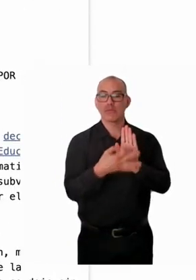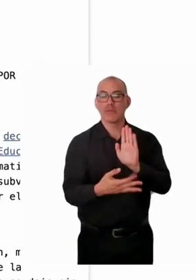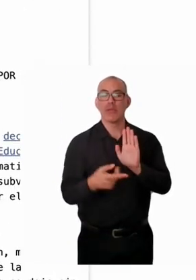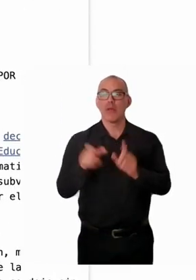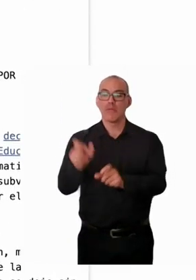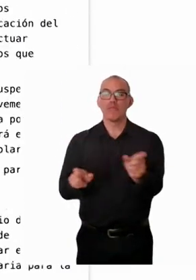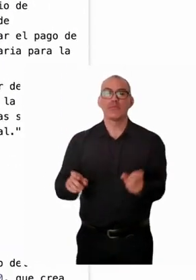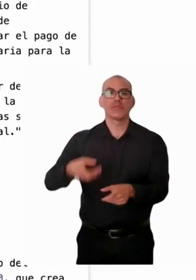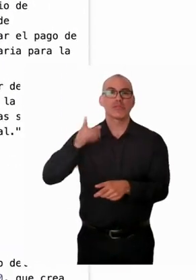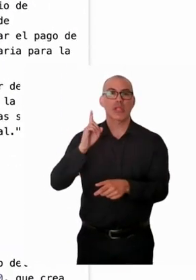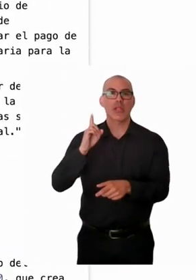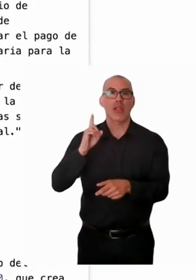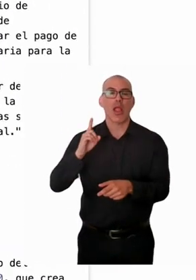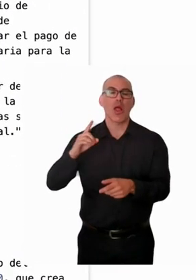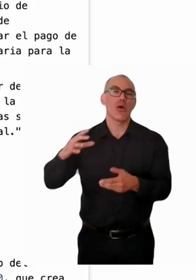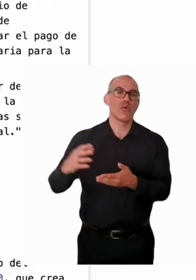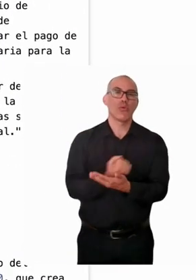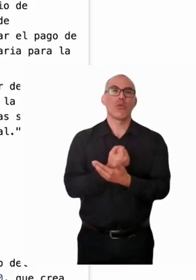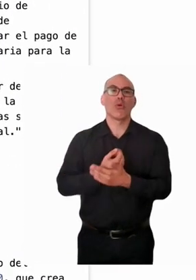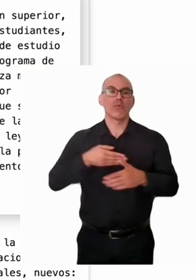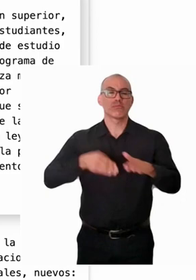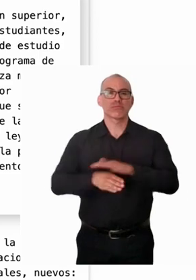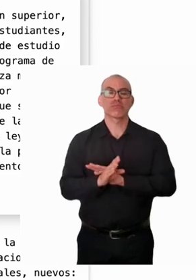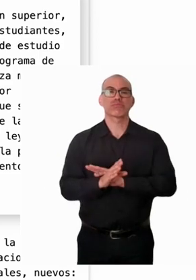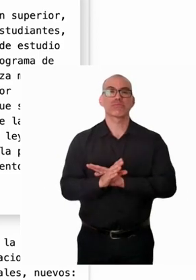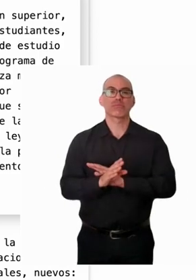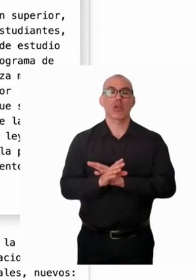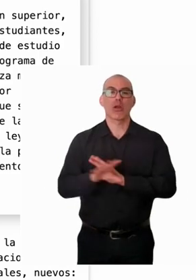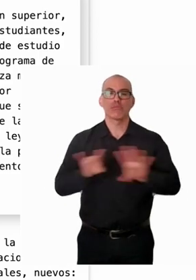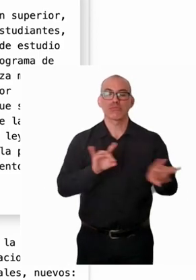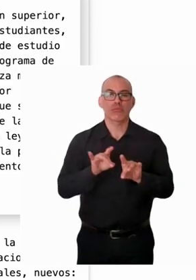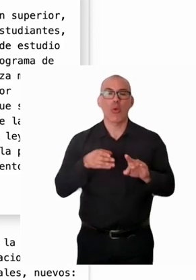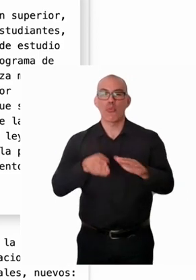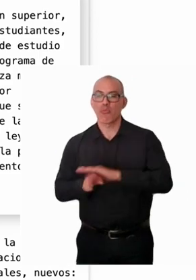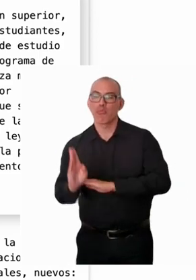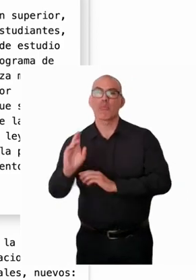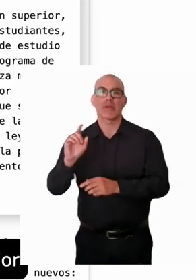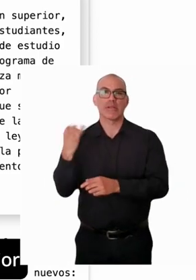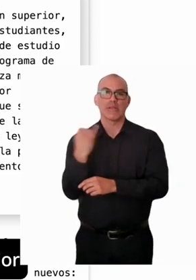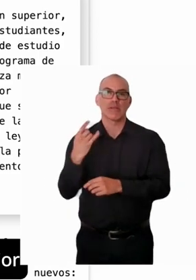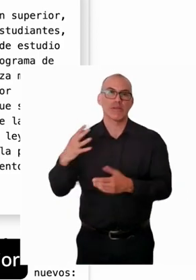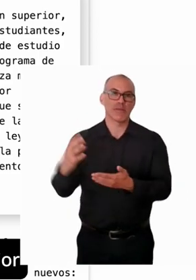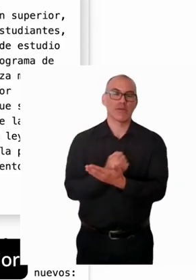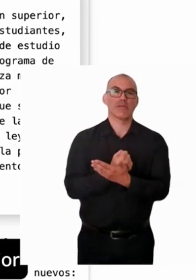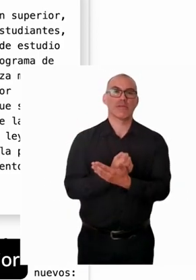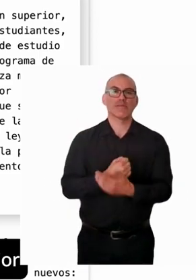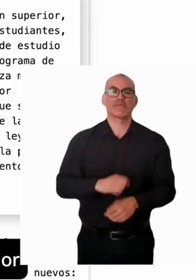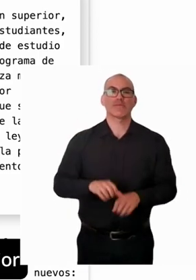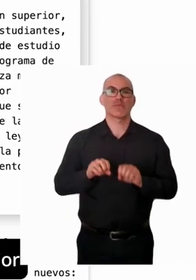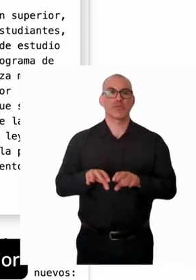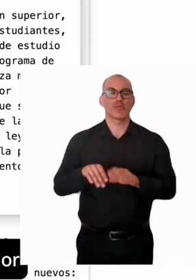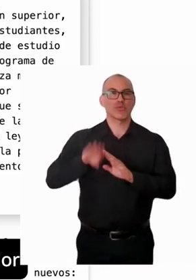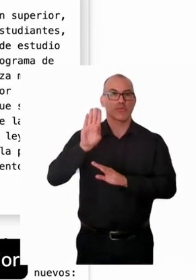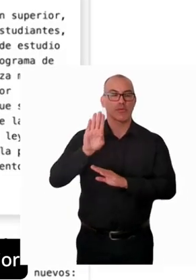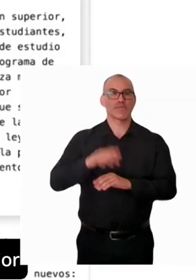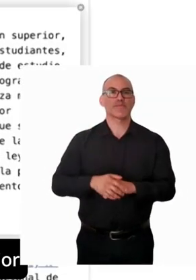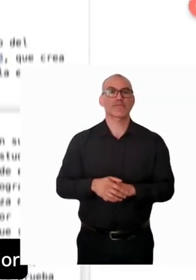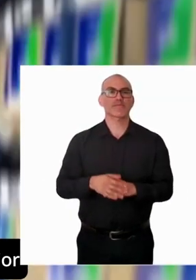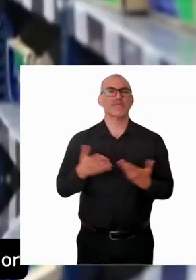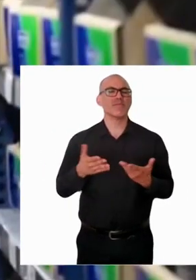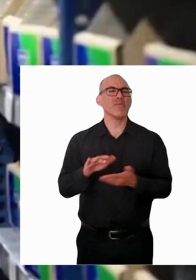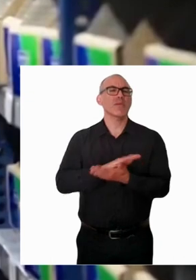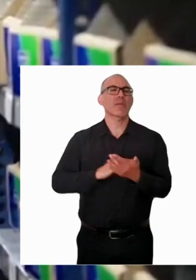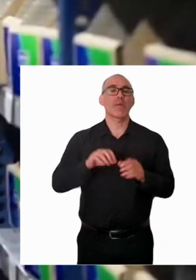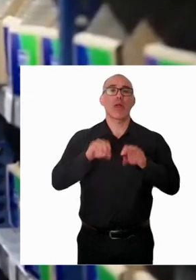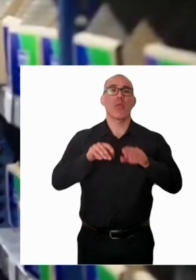cuenten con un sistema alternativo de ingreso a la educación superior. Hablar de mejorar el acceso a la educación superior